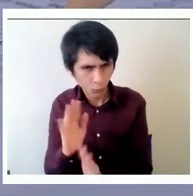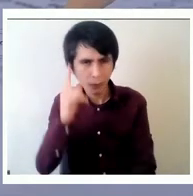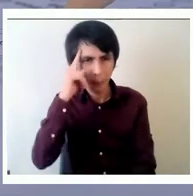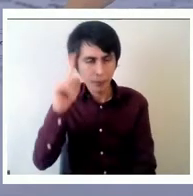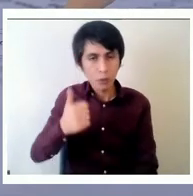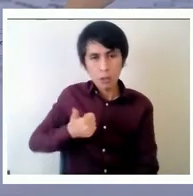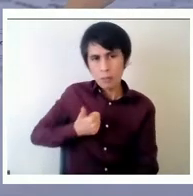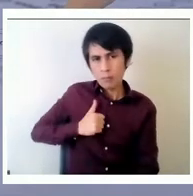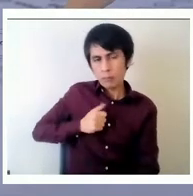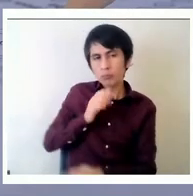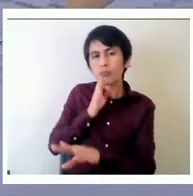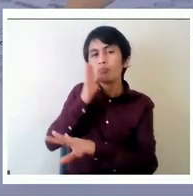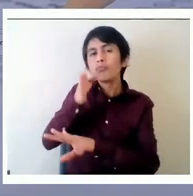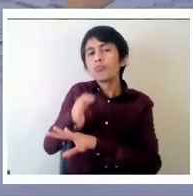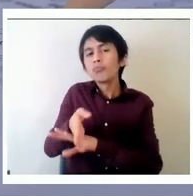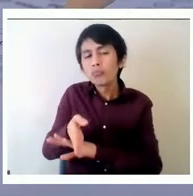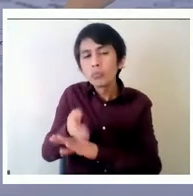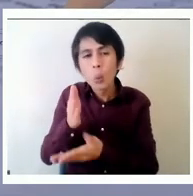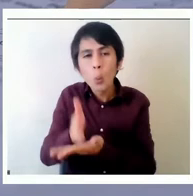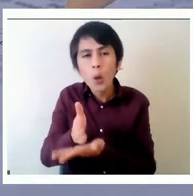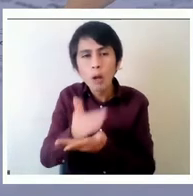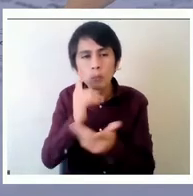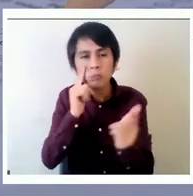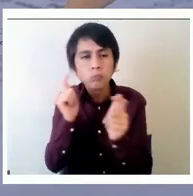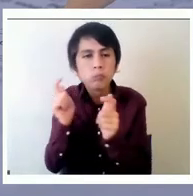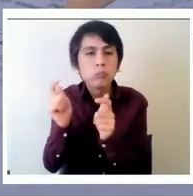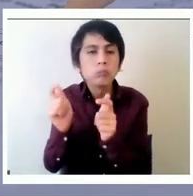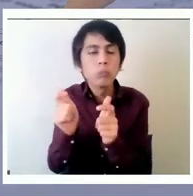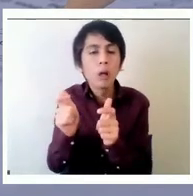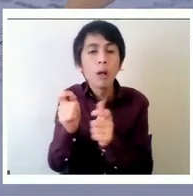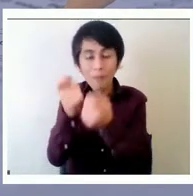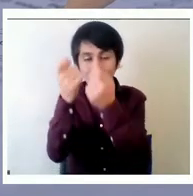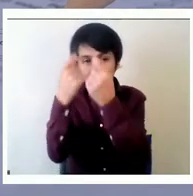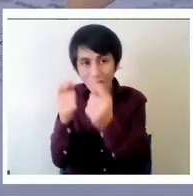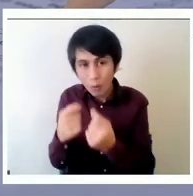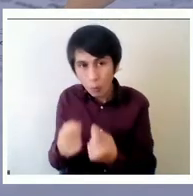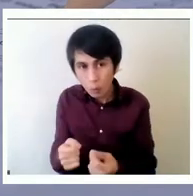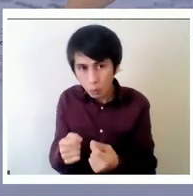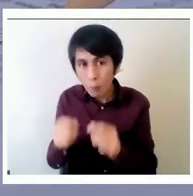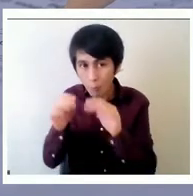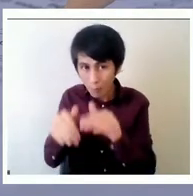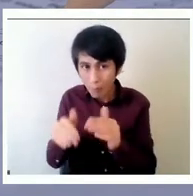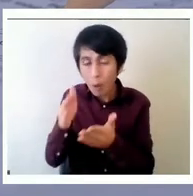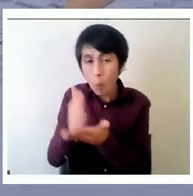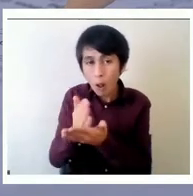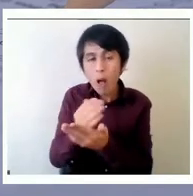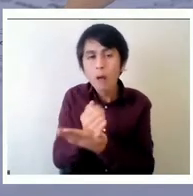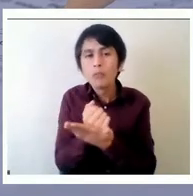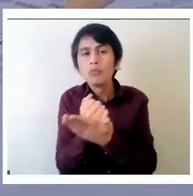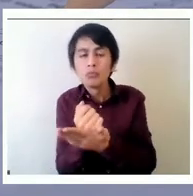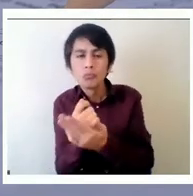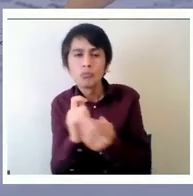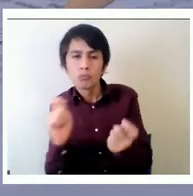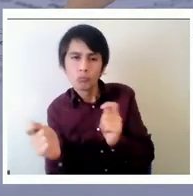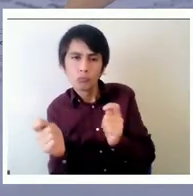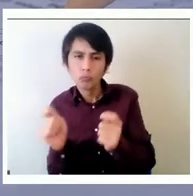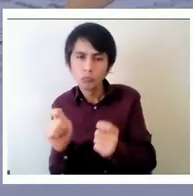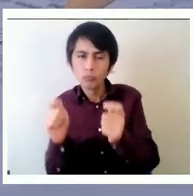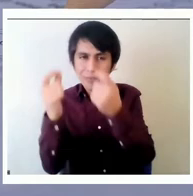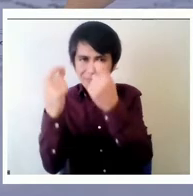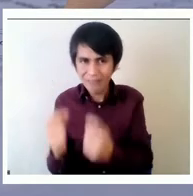moderar sus propias autoevaluaciones dentro de las escuelas entonces con esto podemos